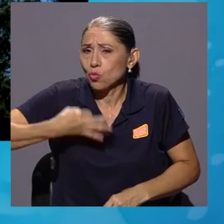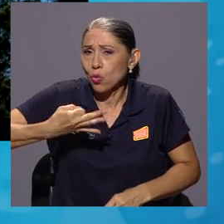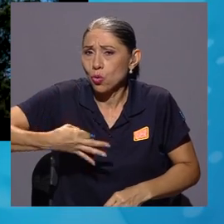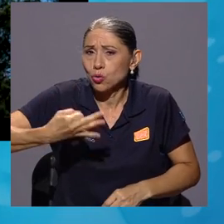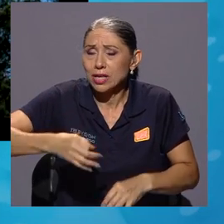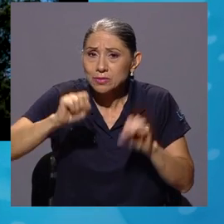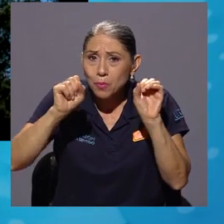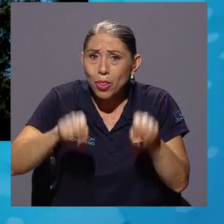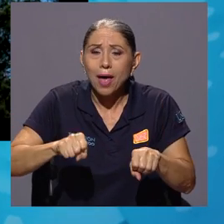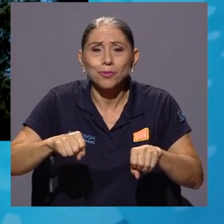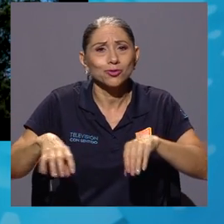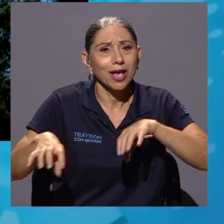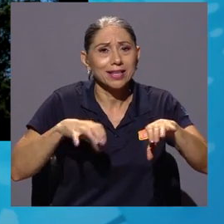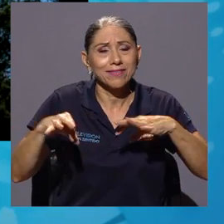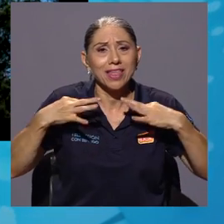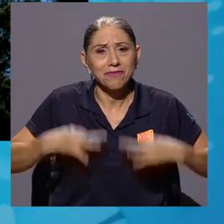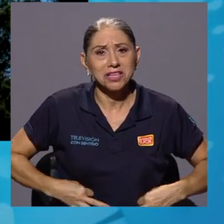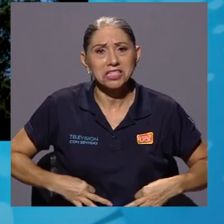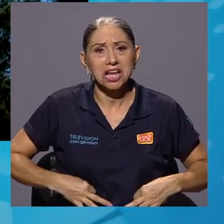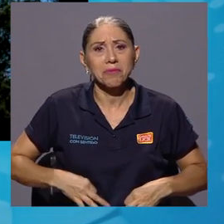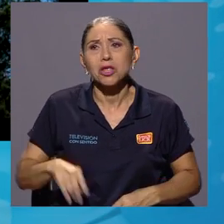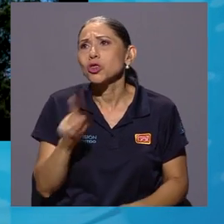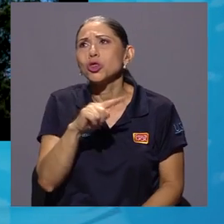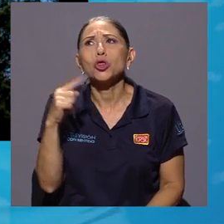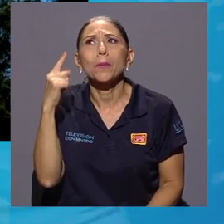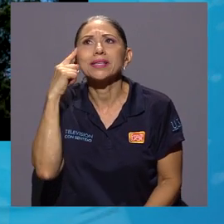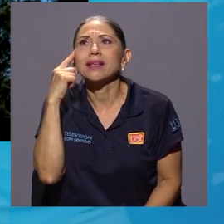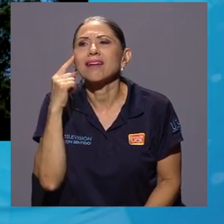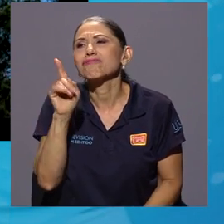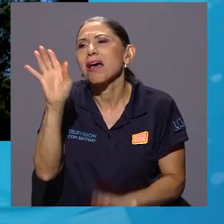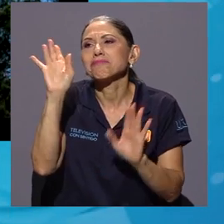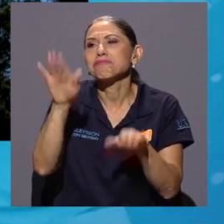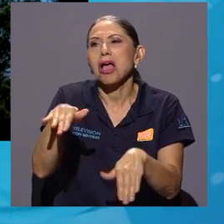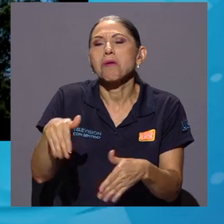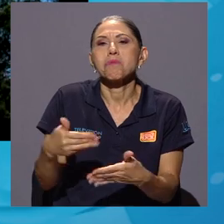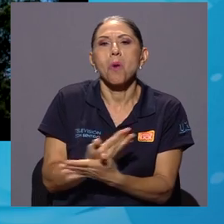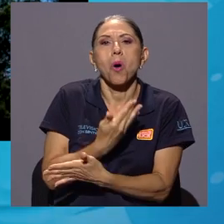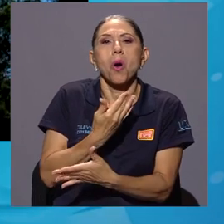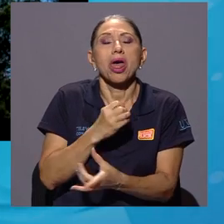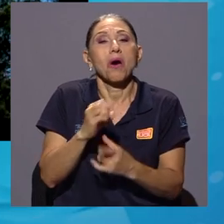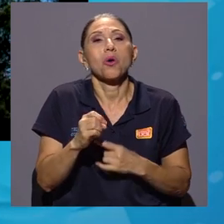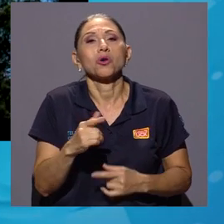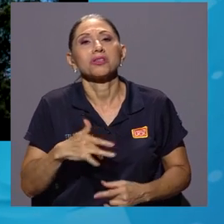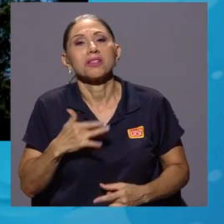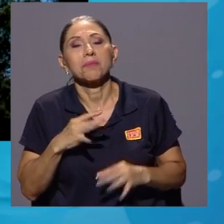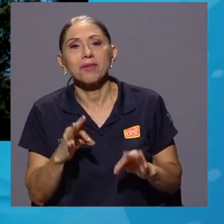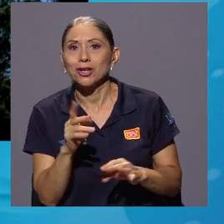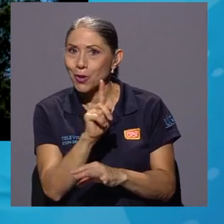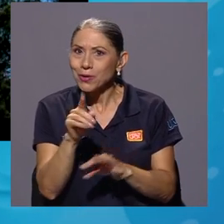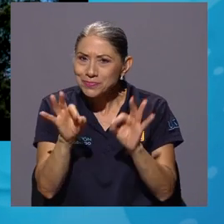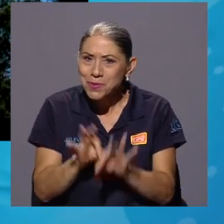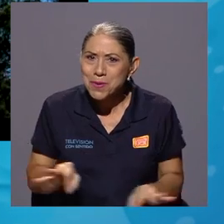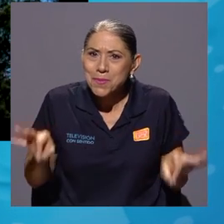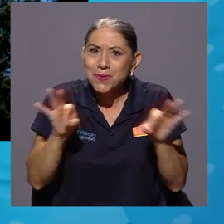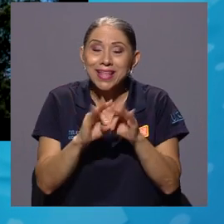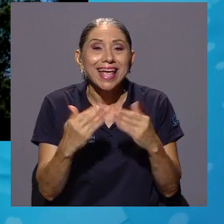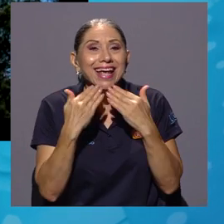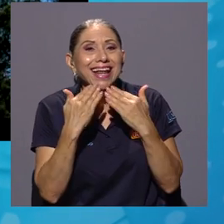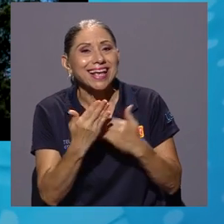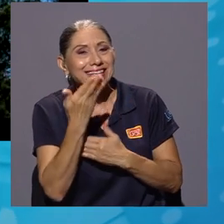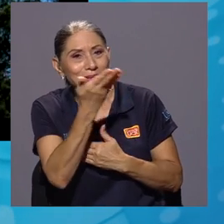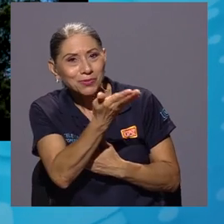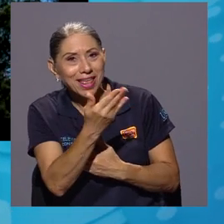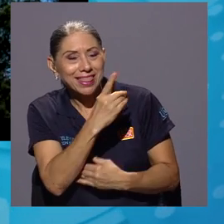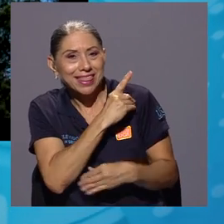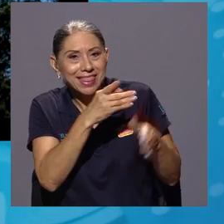cotidianidad y no simplemente verlo por una cuestión a veces de moda o de simplemente sentirme bien. Muchísimas gracias a usted como